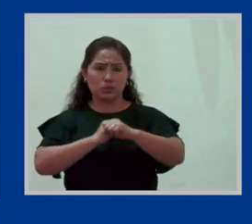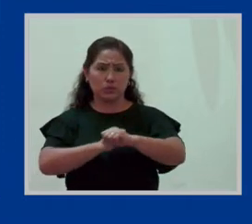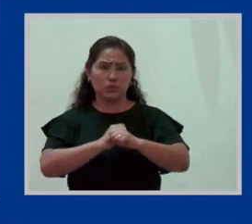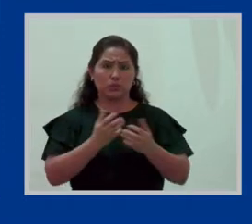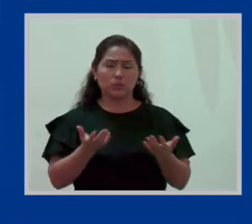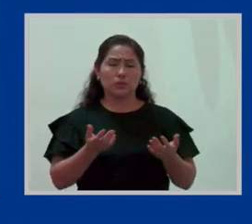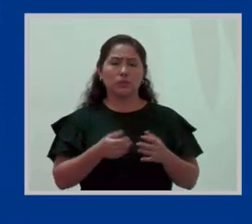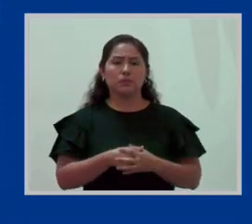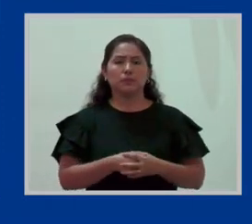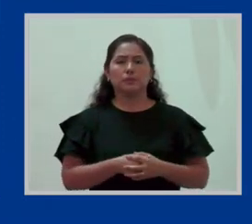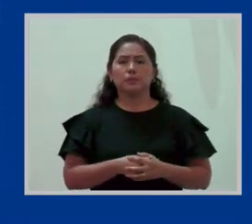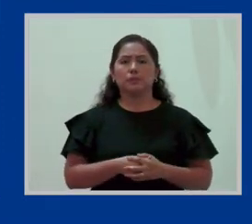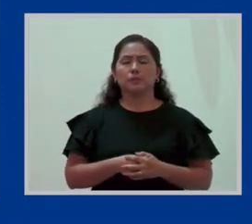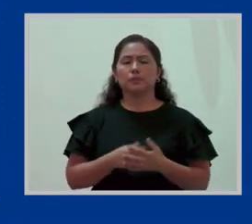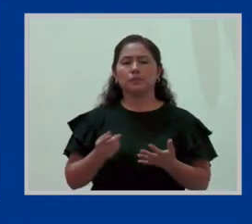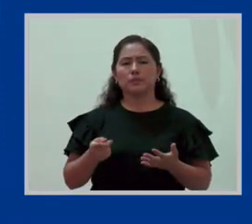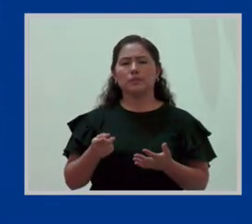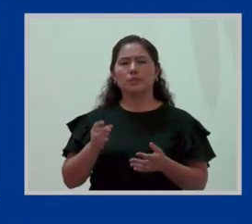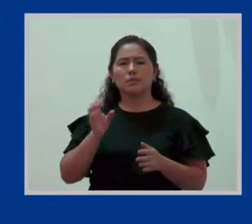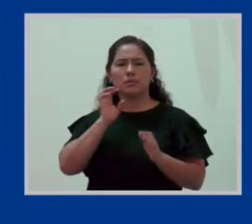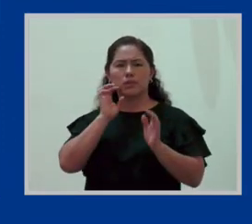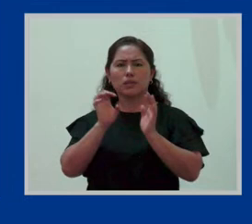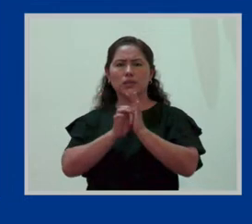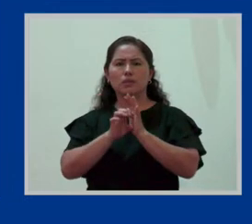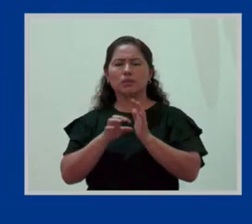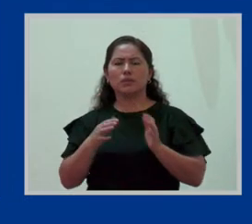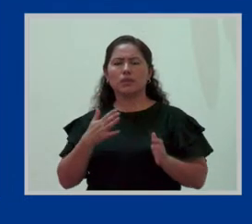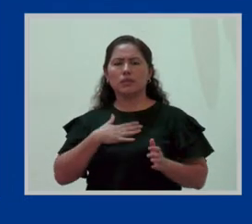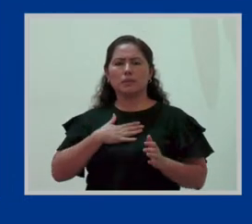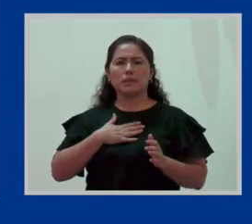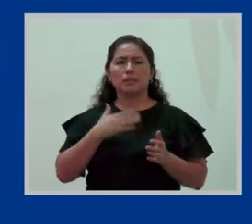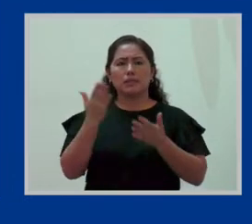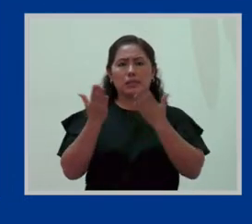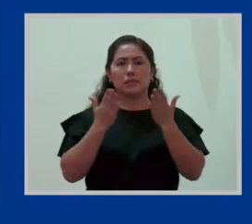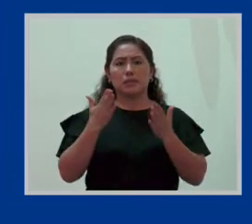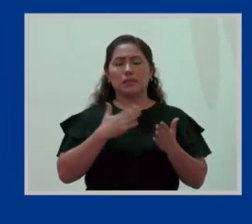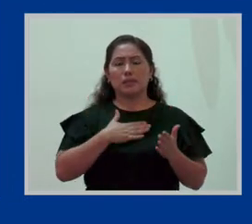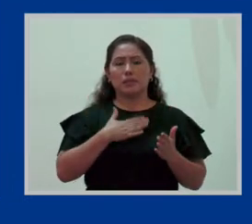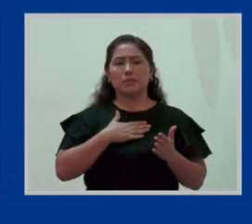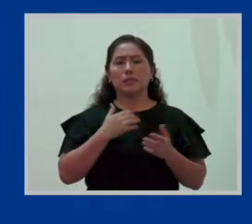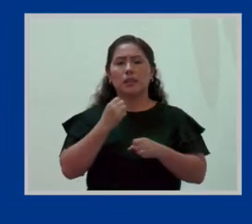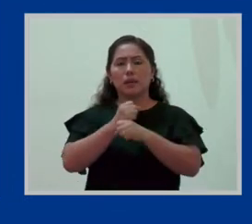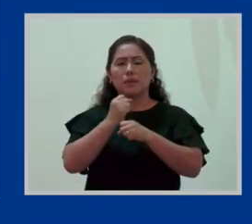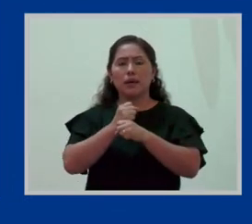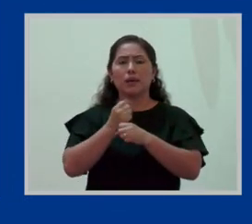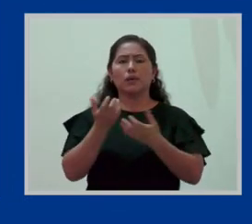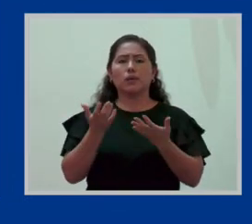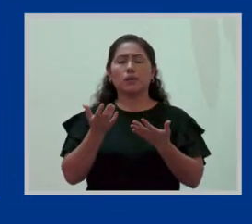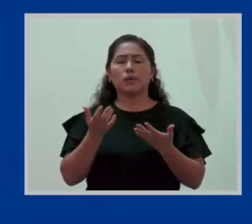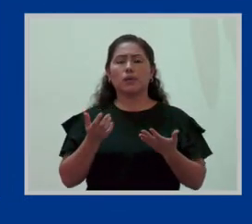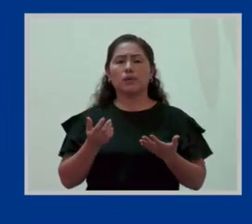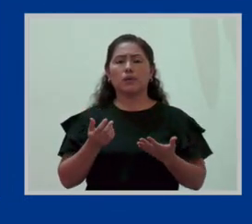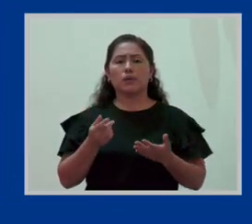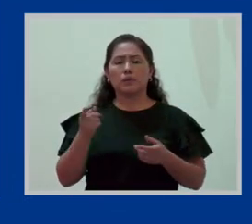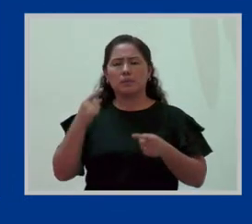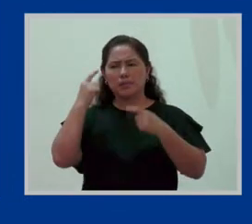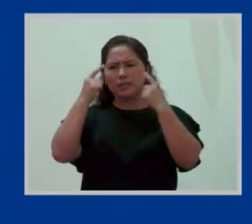Sobre eso, bueno, por ejemplo, hay un servicio que se llama el Servicio de Trabaja Sin Acoso que se ha